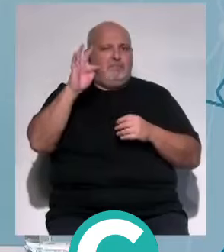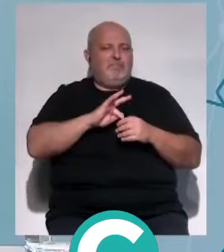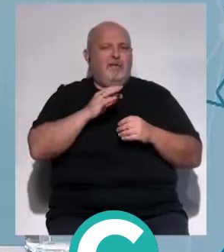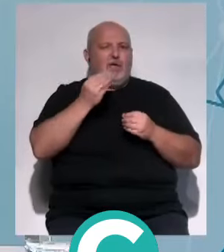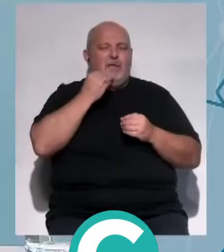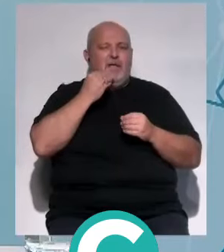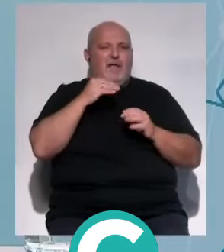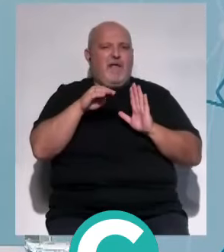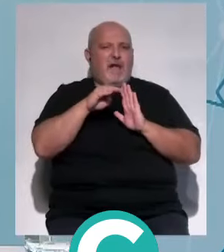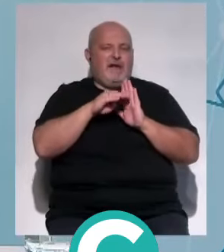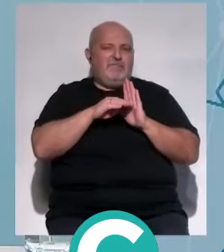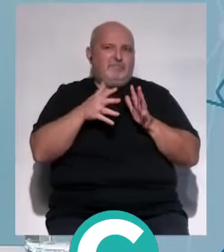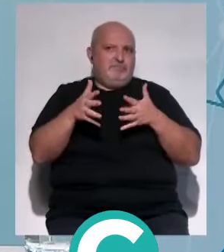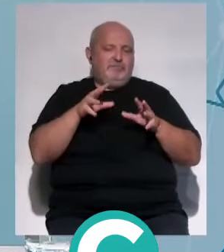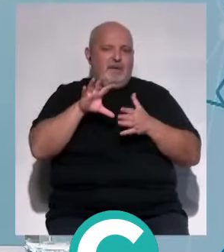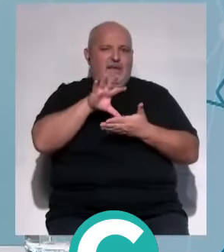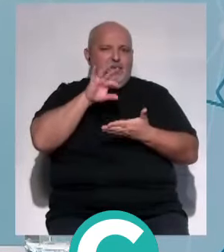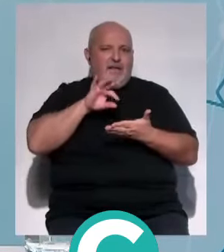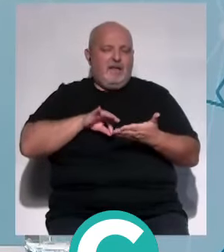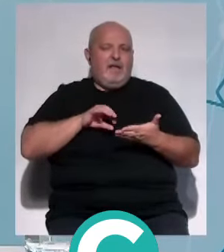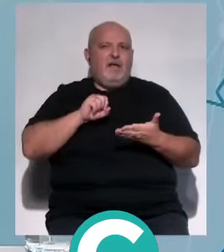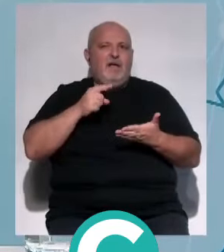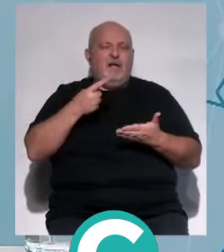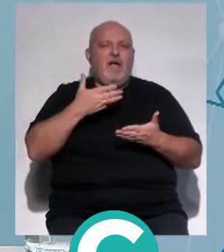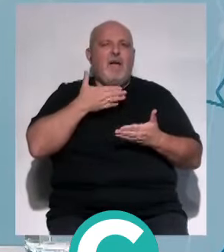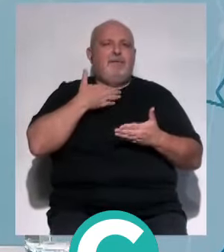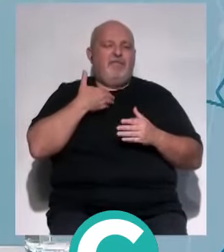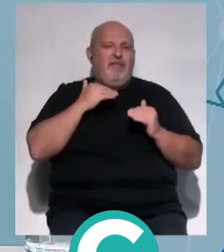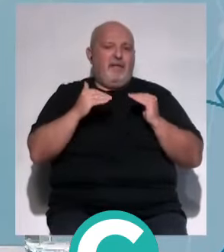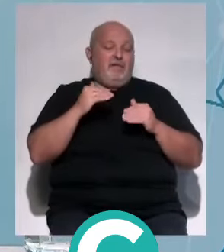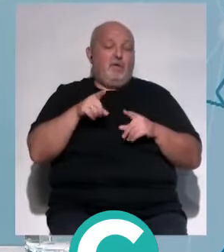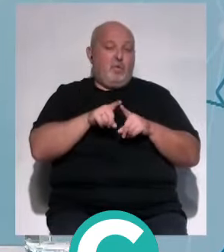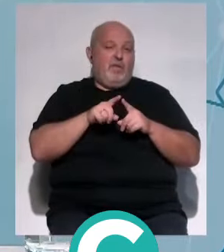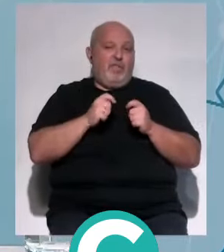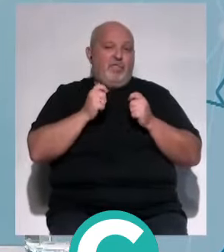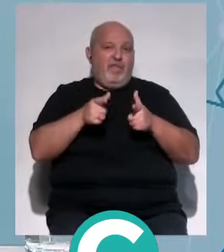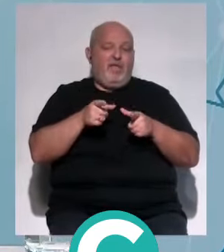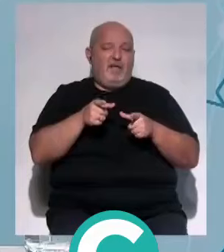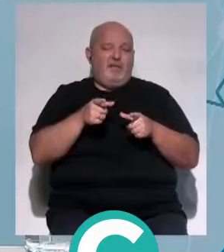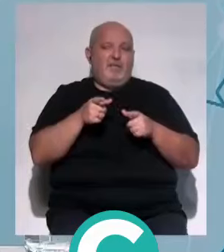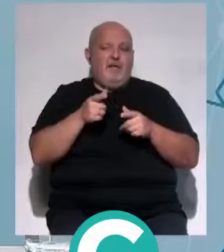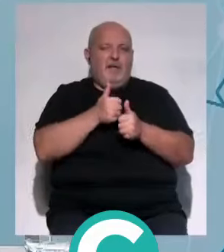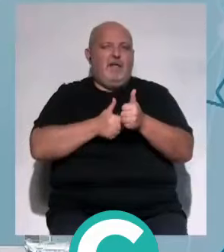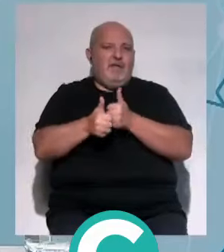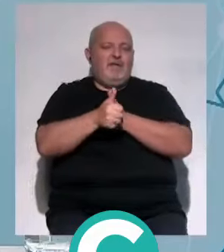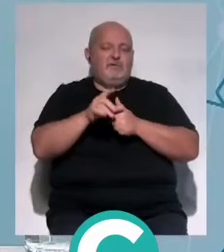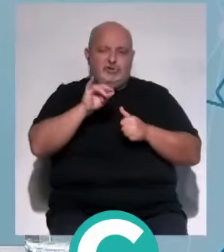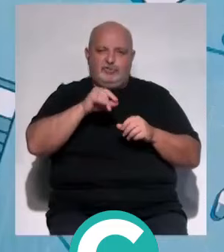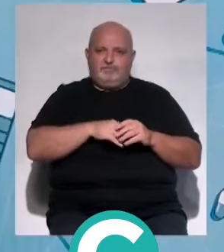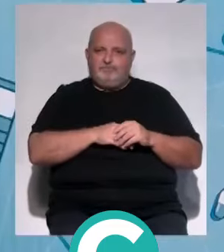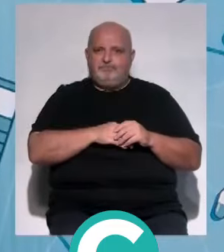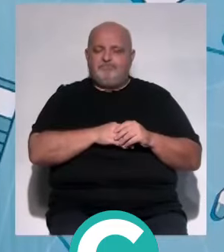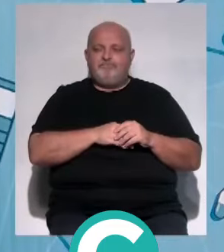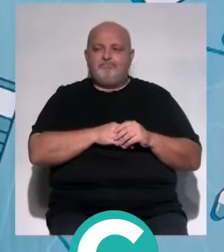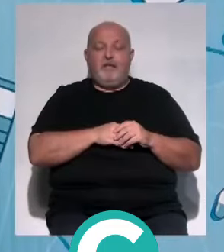comer a la carta, entre comillas. Entre comillas. Lo que más apetezca, también pues darle prioridad, ¿no? Sí, creo que